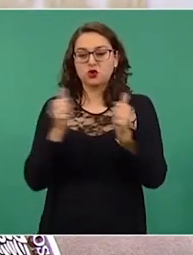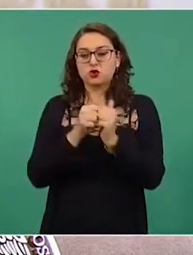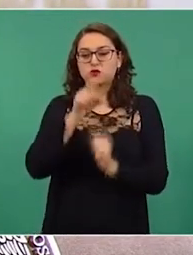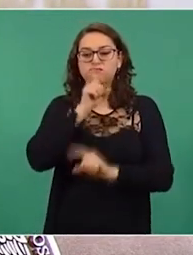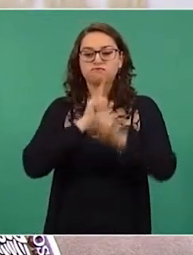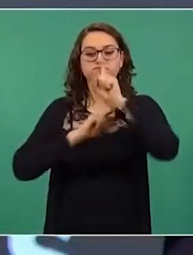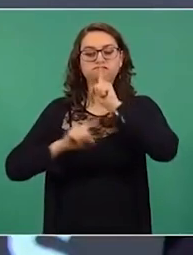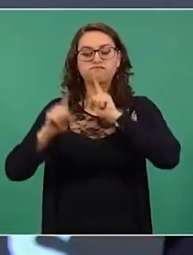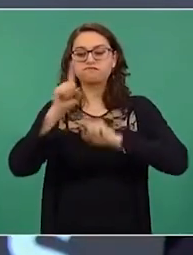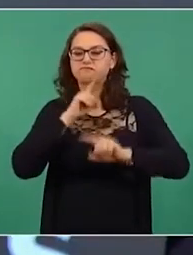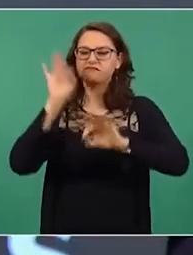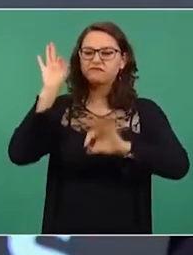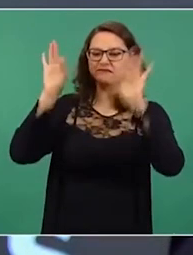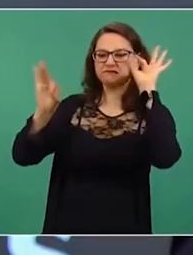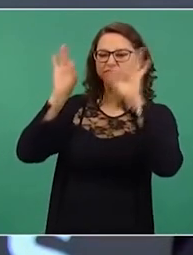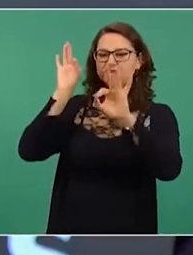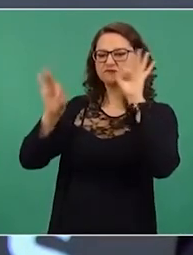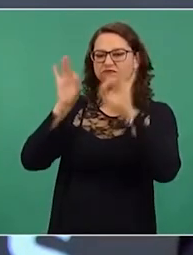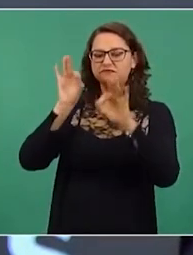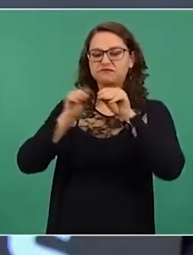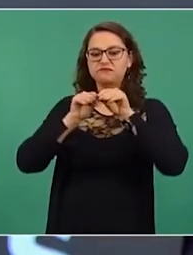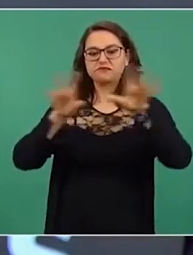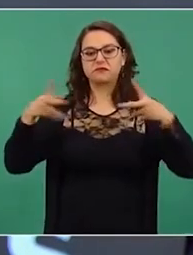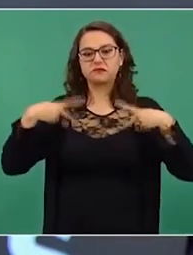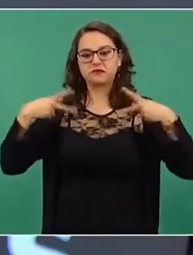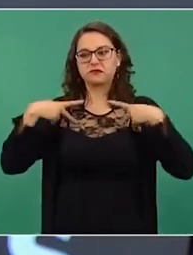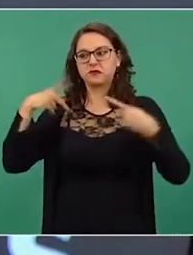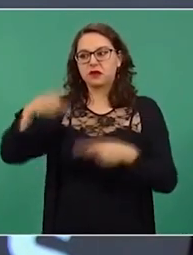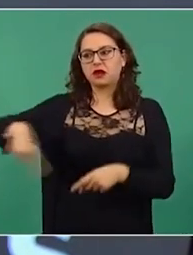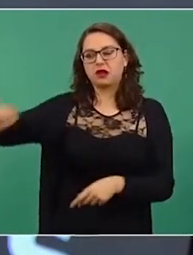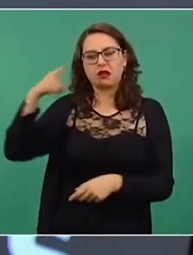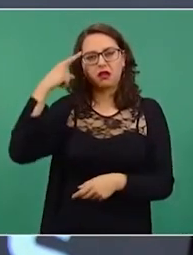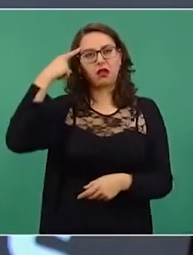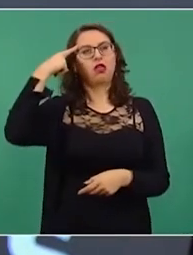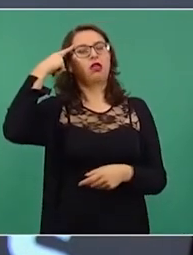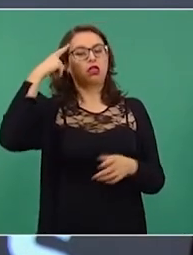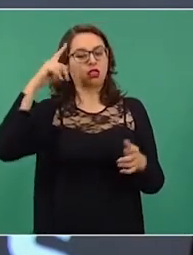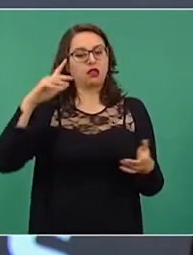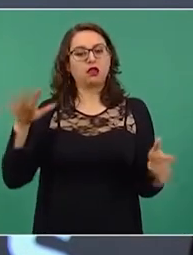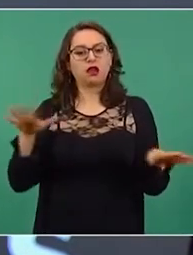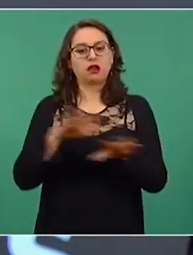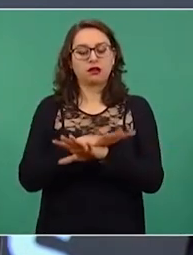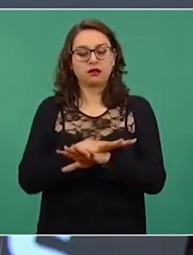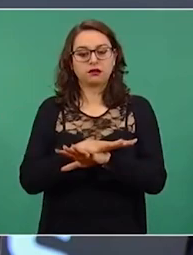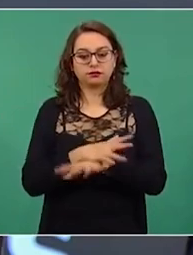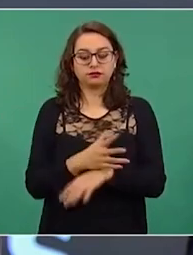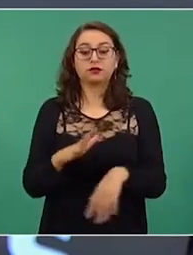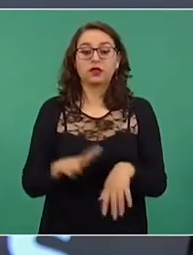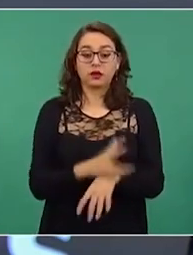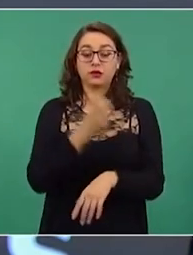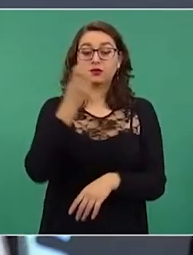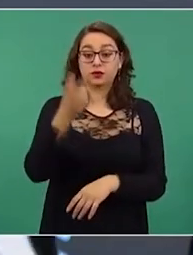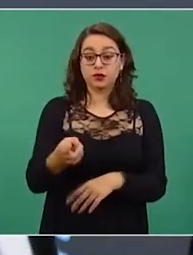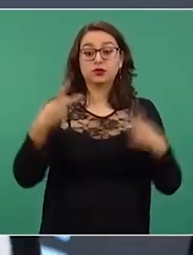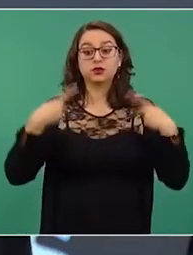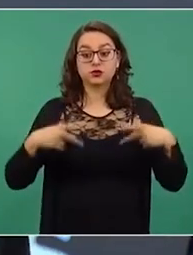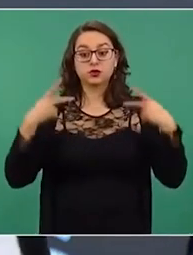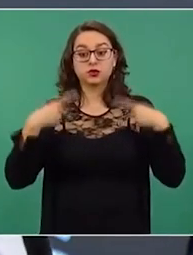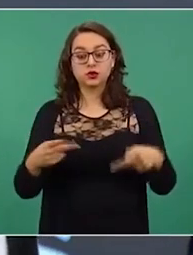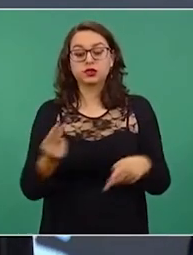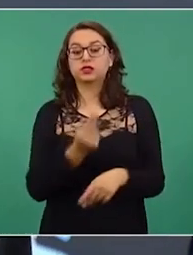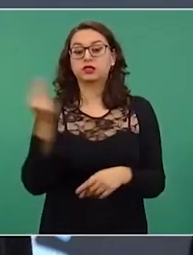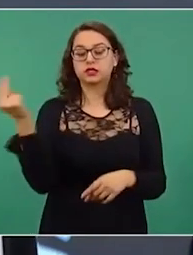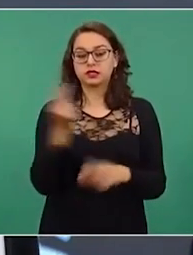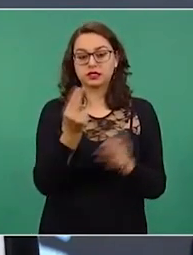la percepción de la gente sobre sus acciones y posiciones. Por eso la gente debe adquirir conocimiento y